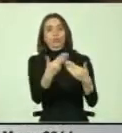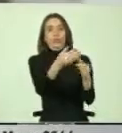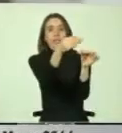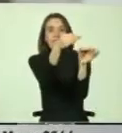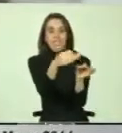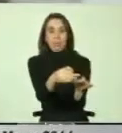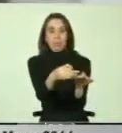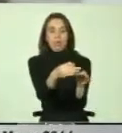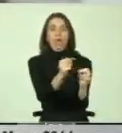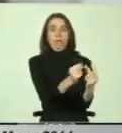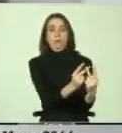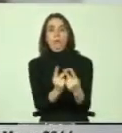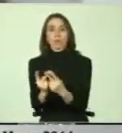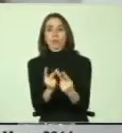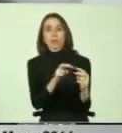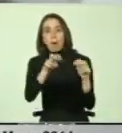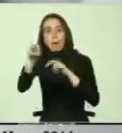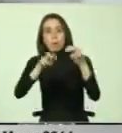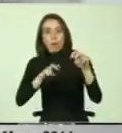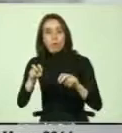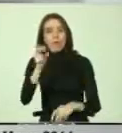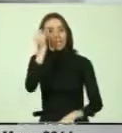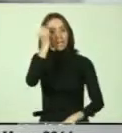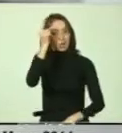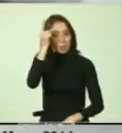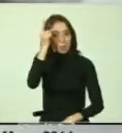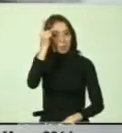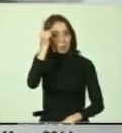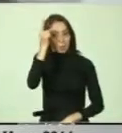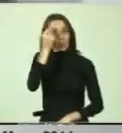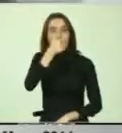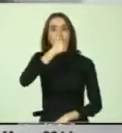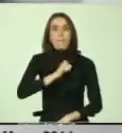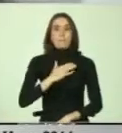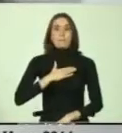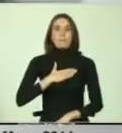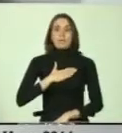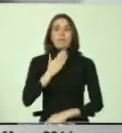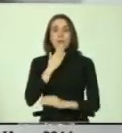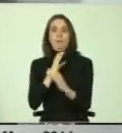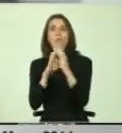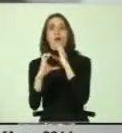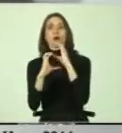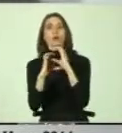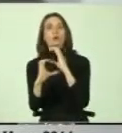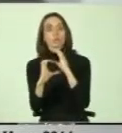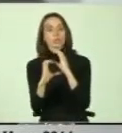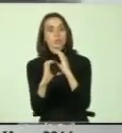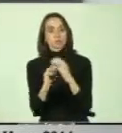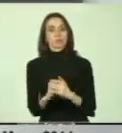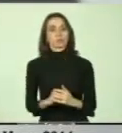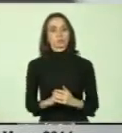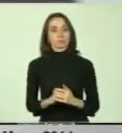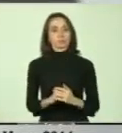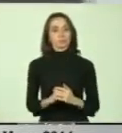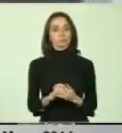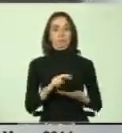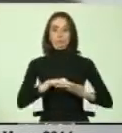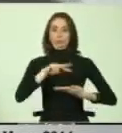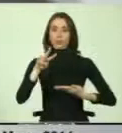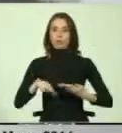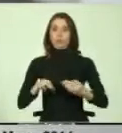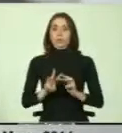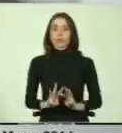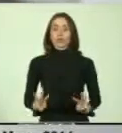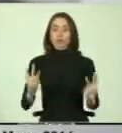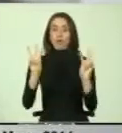movilidad, comprensión, privacidad y comunicación. En este mismo sentido, la Convención de